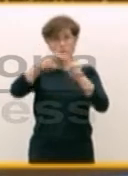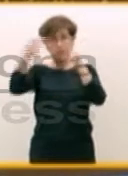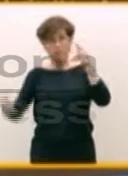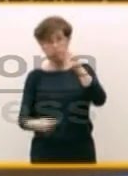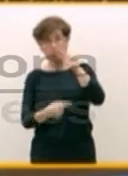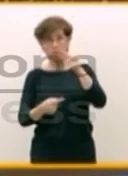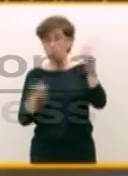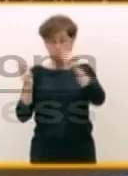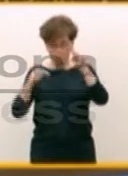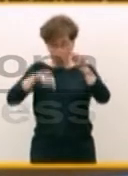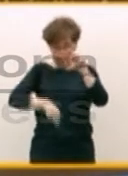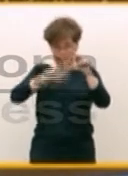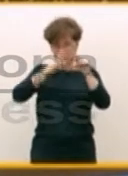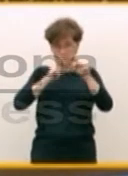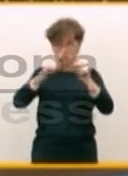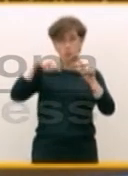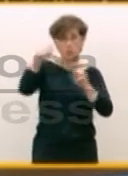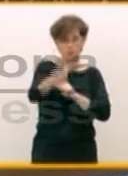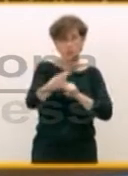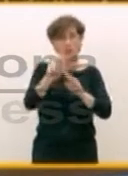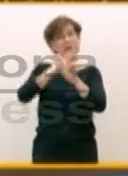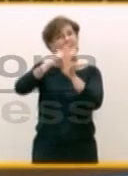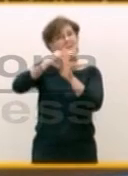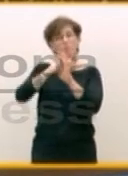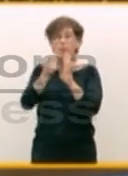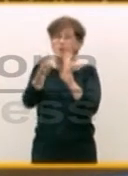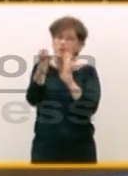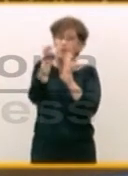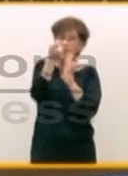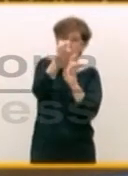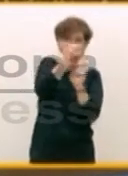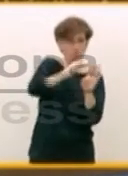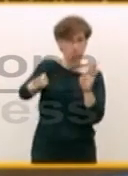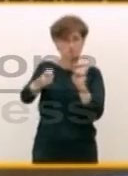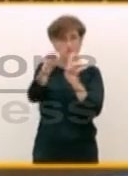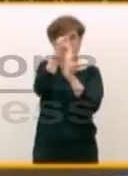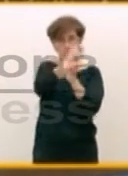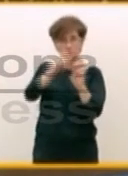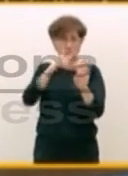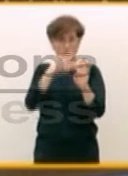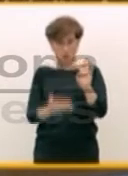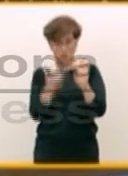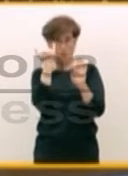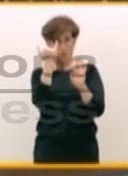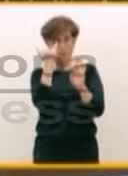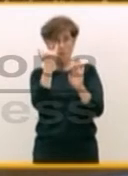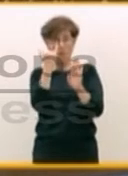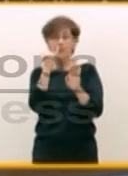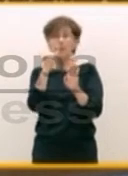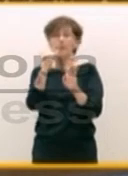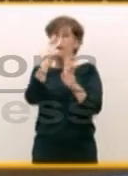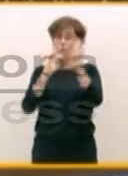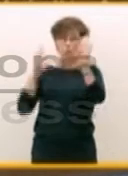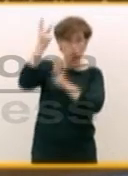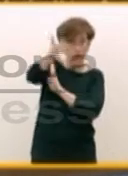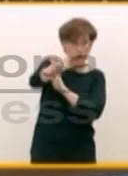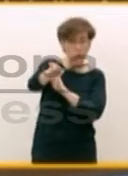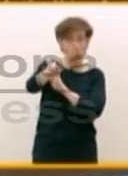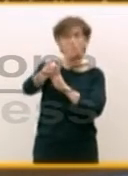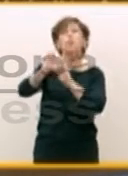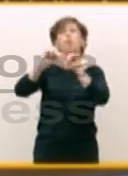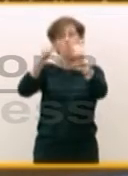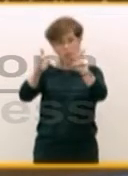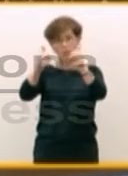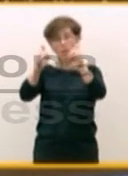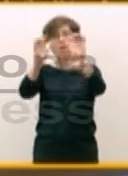16, va a mantener un nivel similar al que tiene en estos momentos y en el año 17 empezará a bajar la deuda pública.